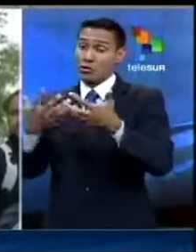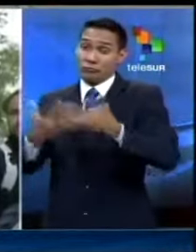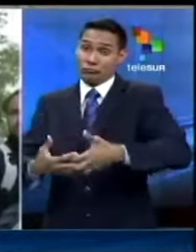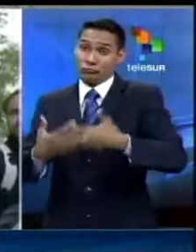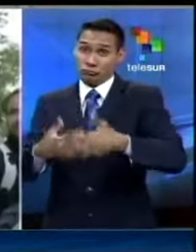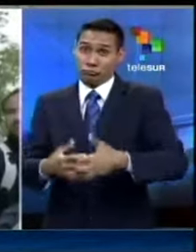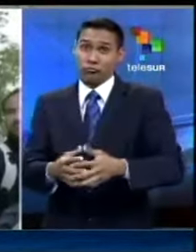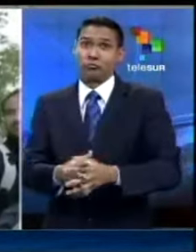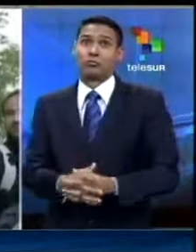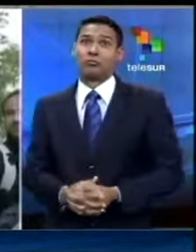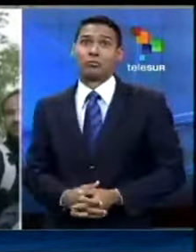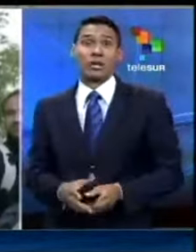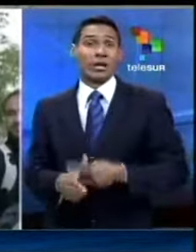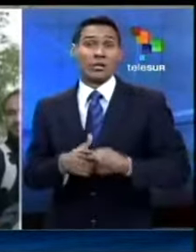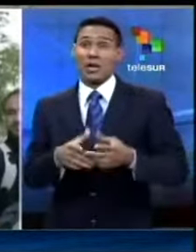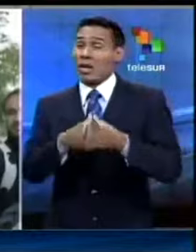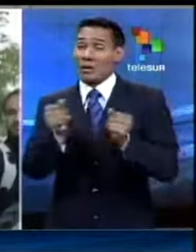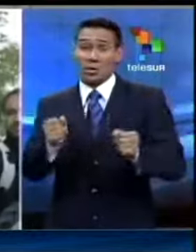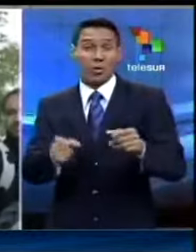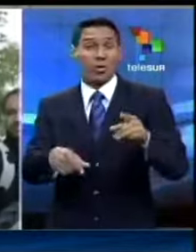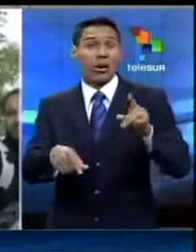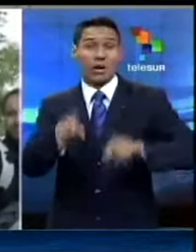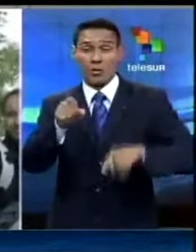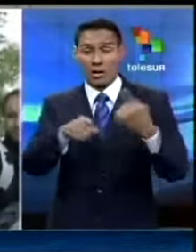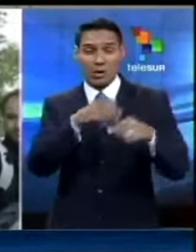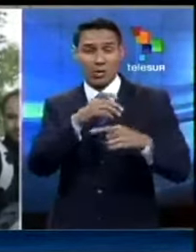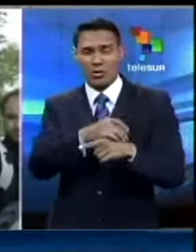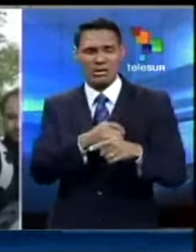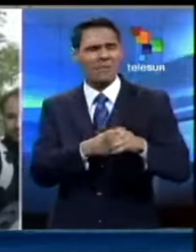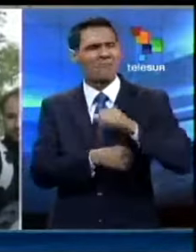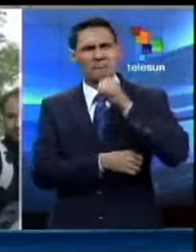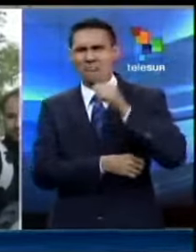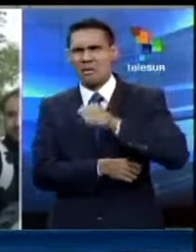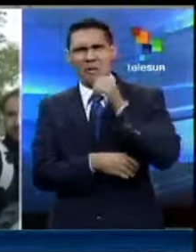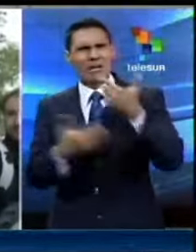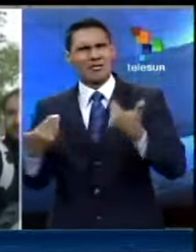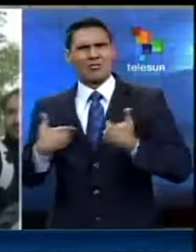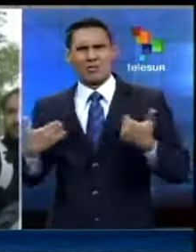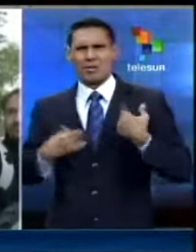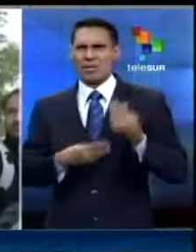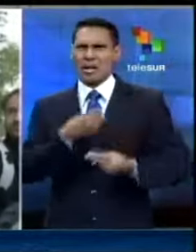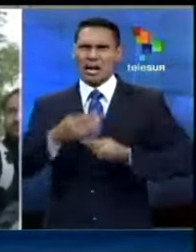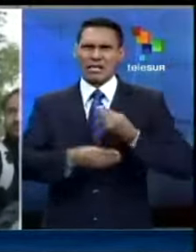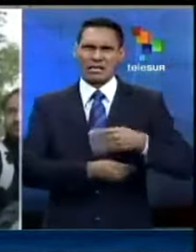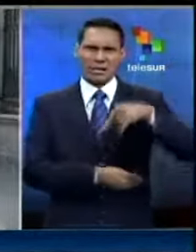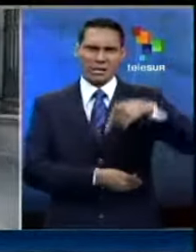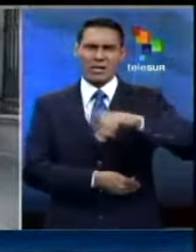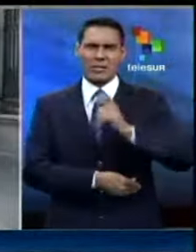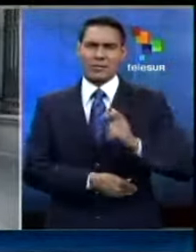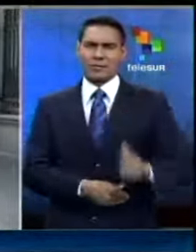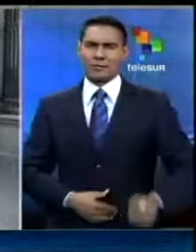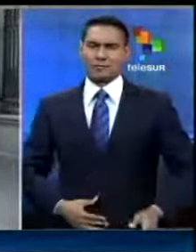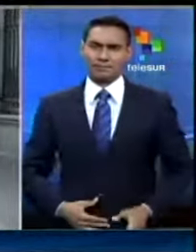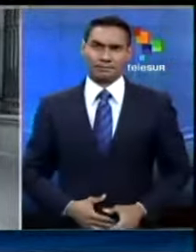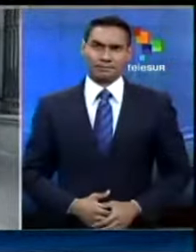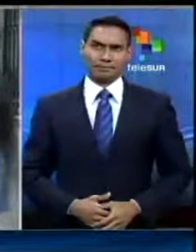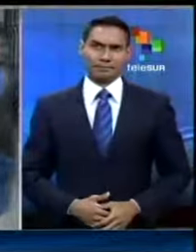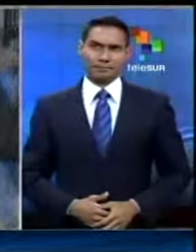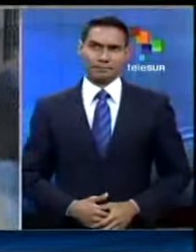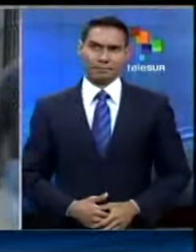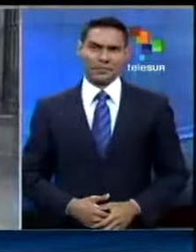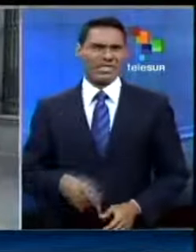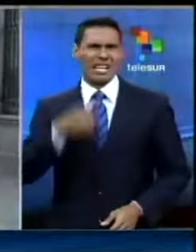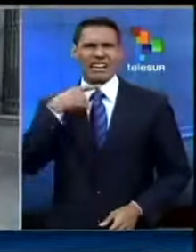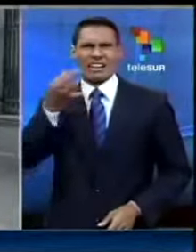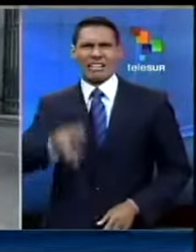los paraísos fiscales y en definitiva de todo aquello que tanto daño y tanto sufrimiento está haciendo a la gente. La